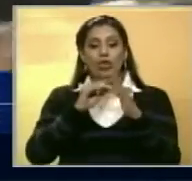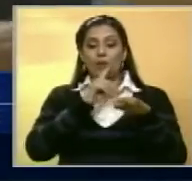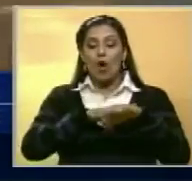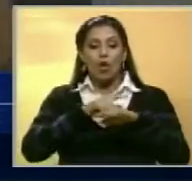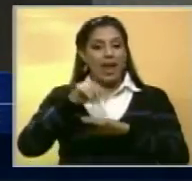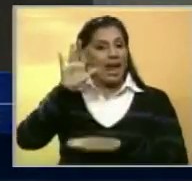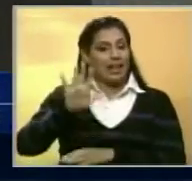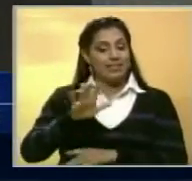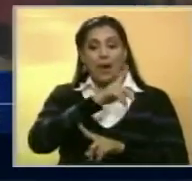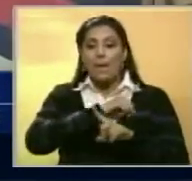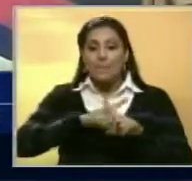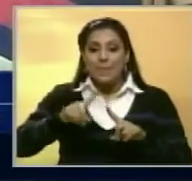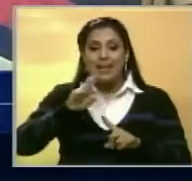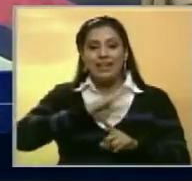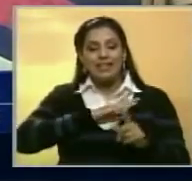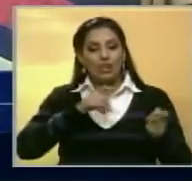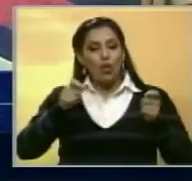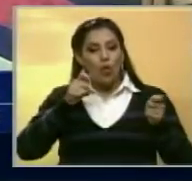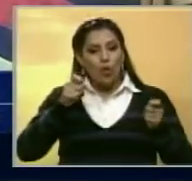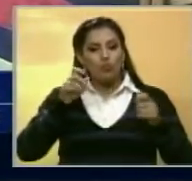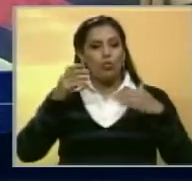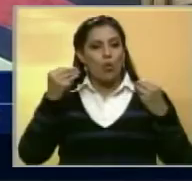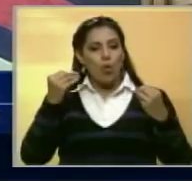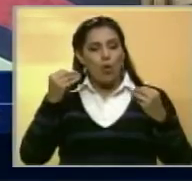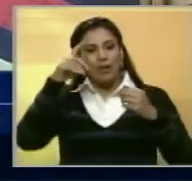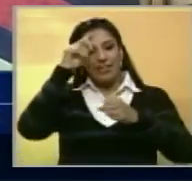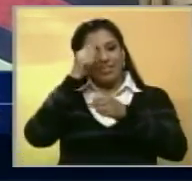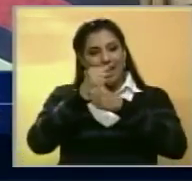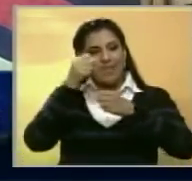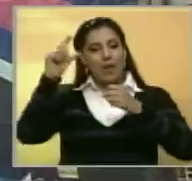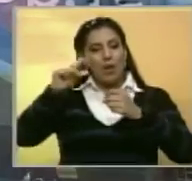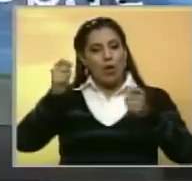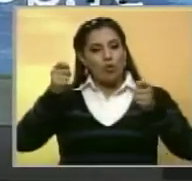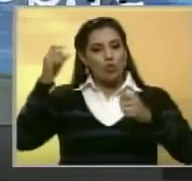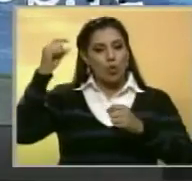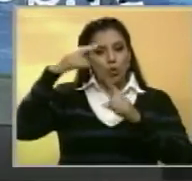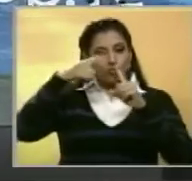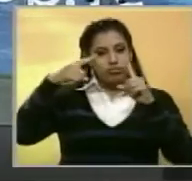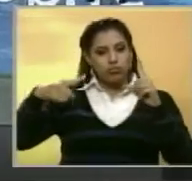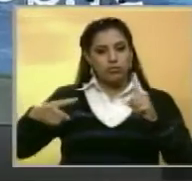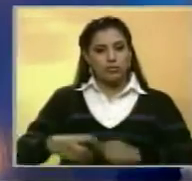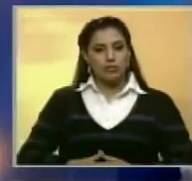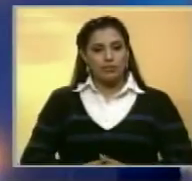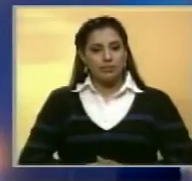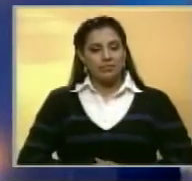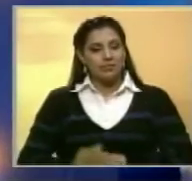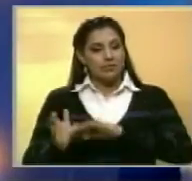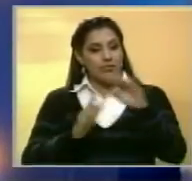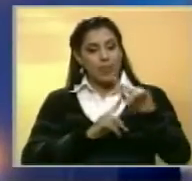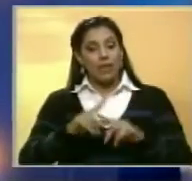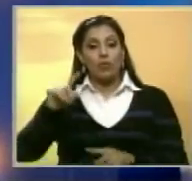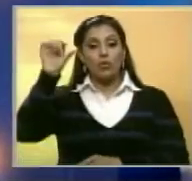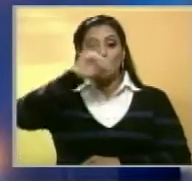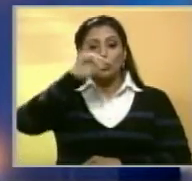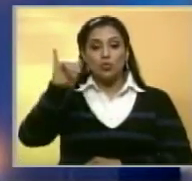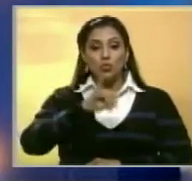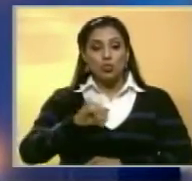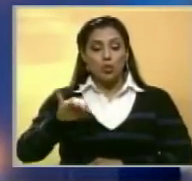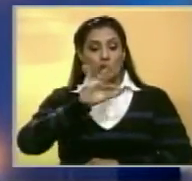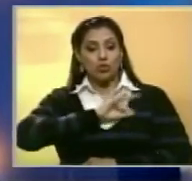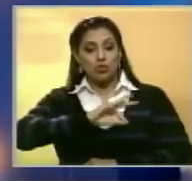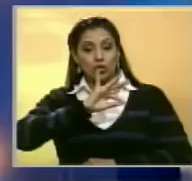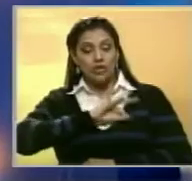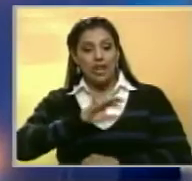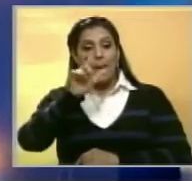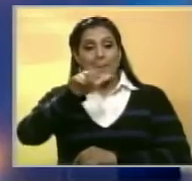al horario habitual, pero tomando las medidas necesarias para optimizar el ahorro energético. En Zulia, la Sociedad de